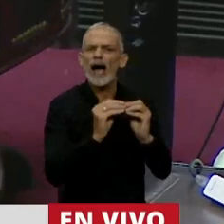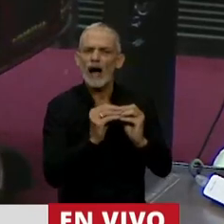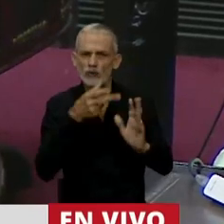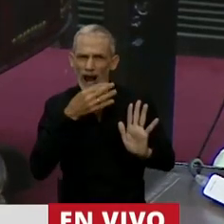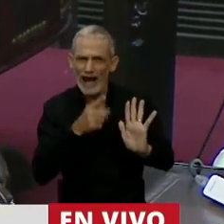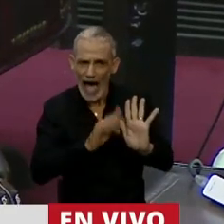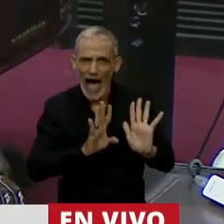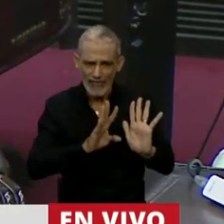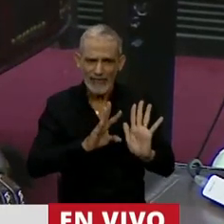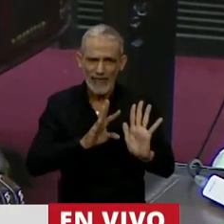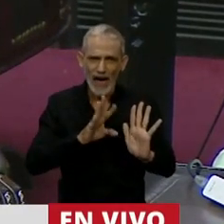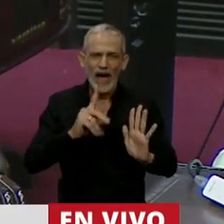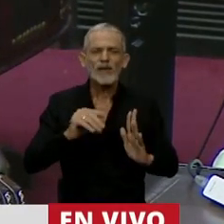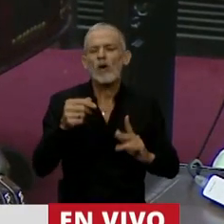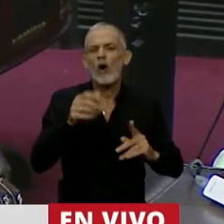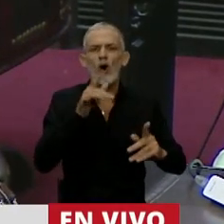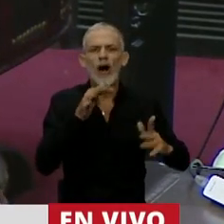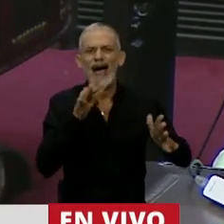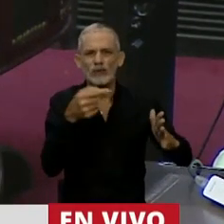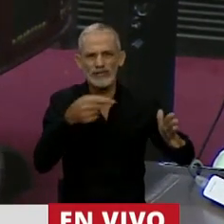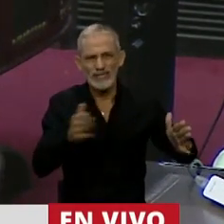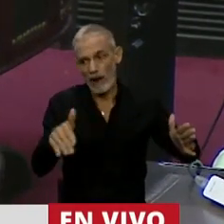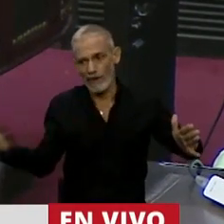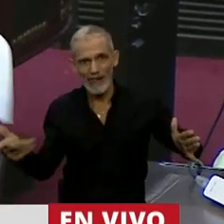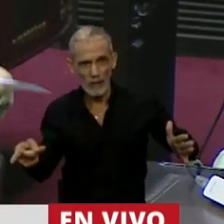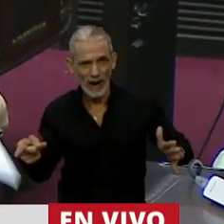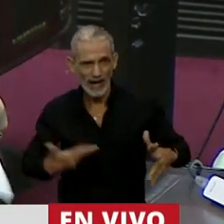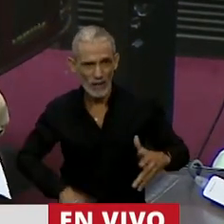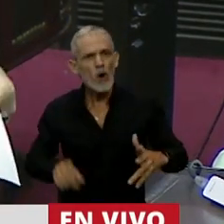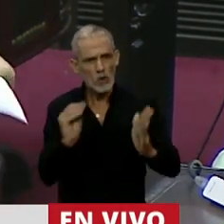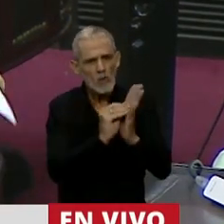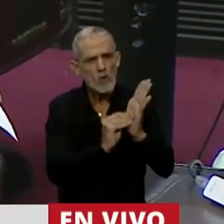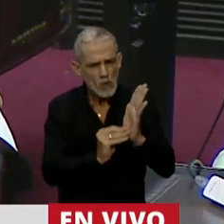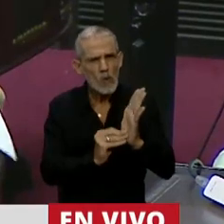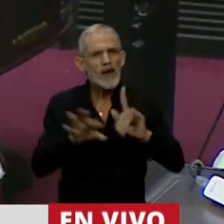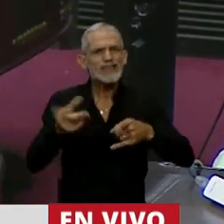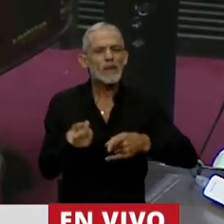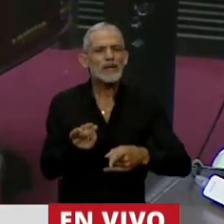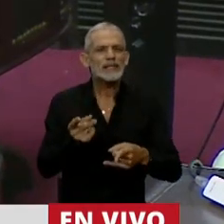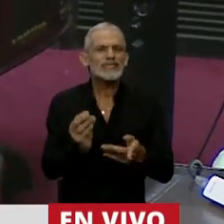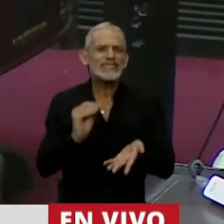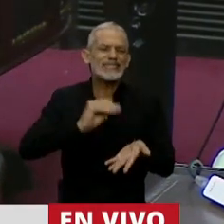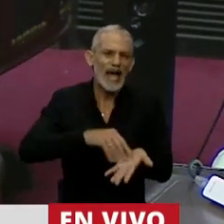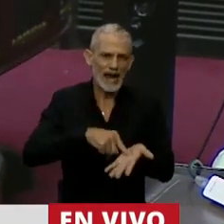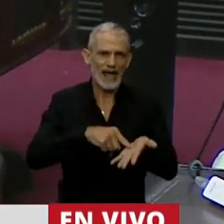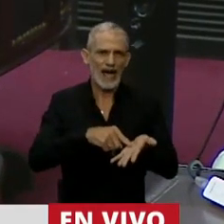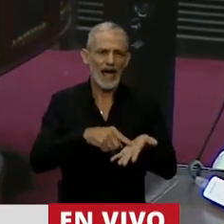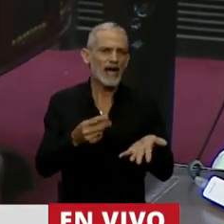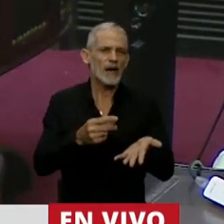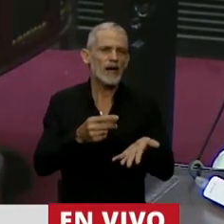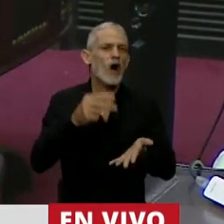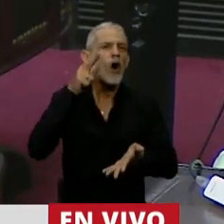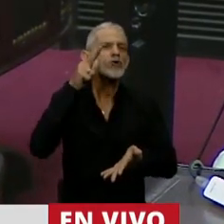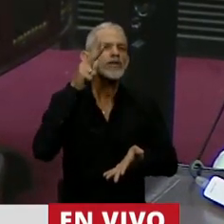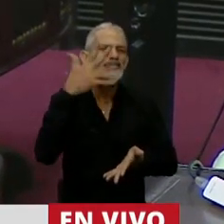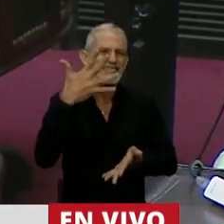o de la semana 14. Luego se incorpora y se tipifica como 85